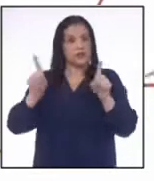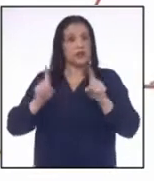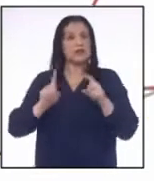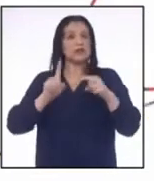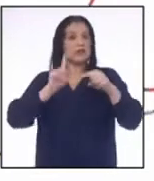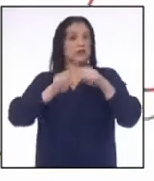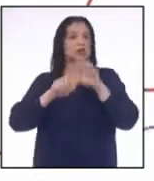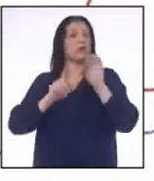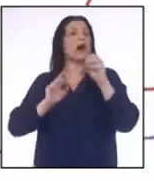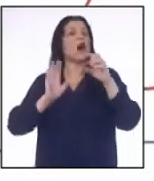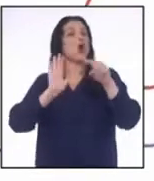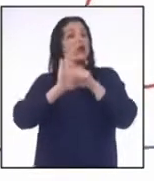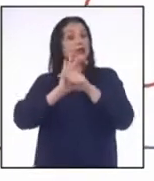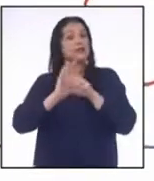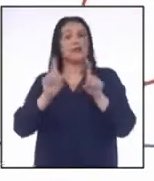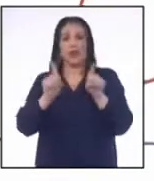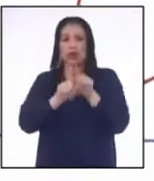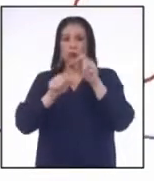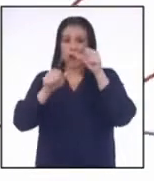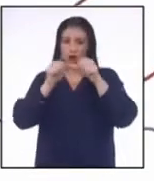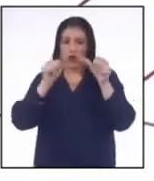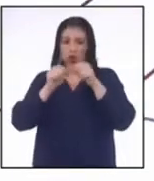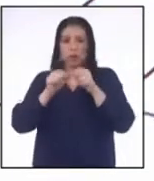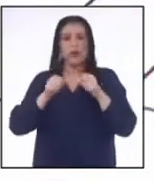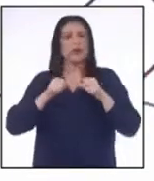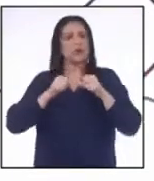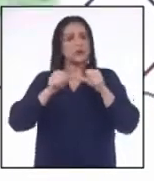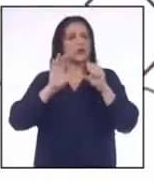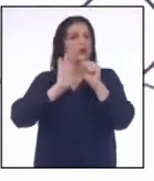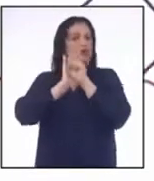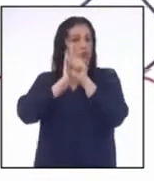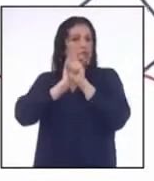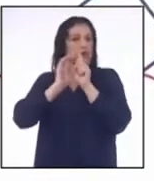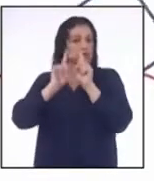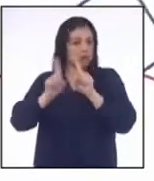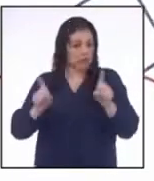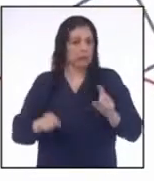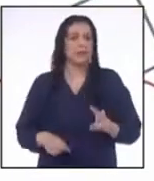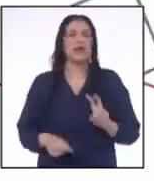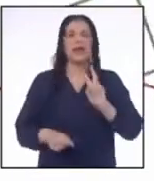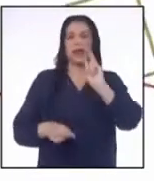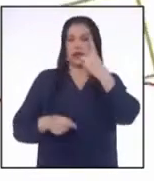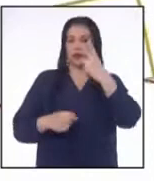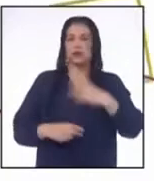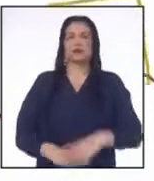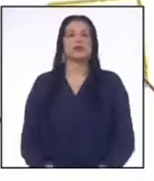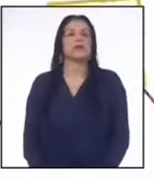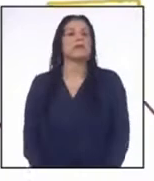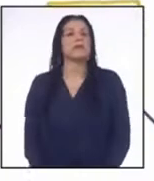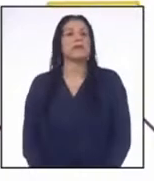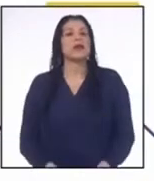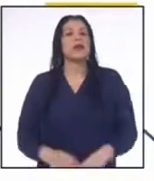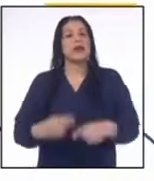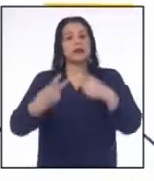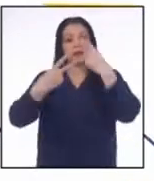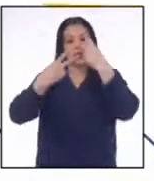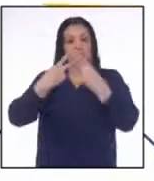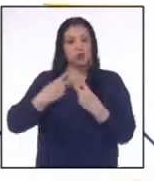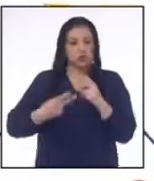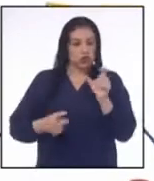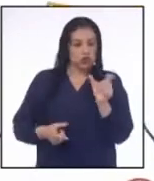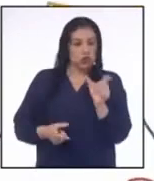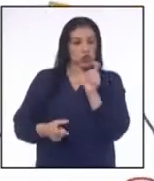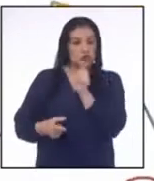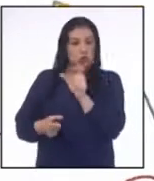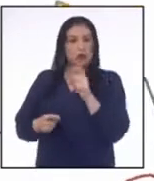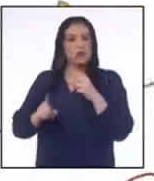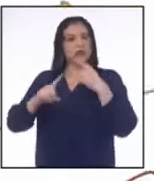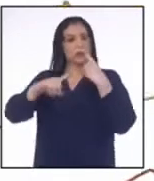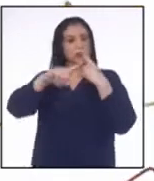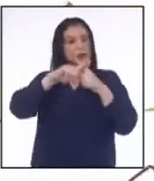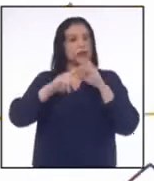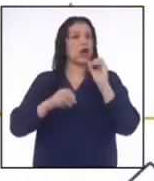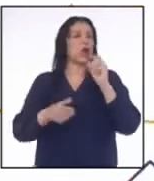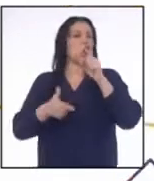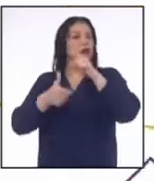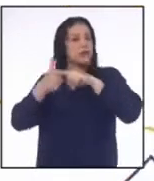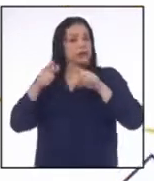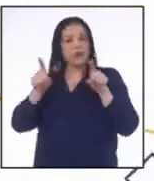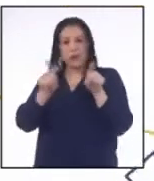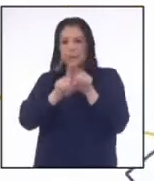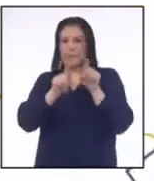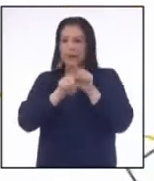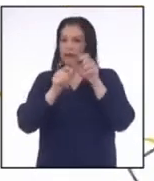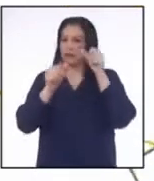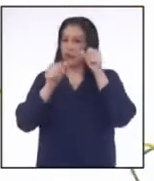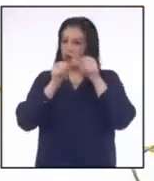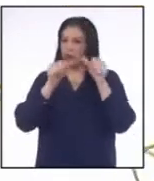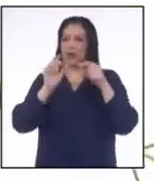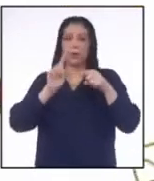o resta un mismo número Conservan su signo de desigualdad Propiedad 2 Si a los dos miembros de una desigualdad Se les multiplica o divide un